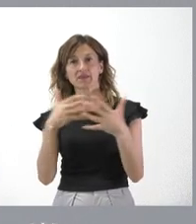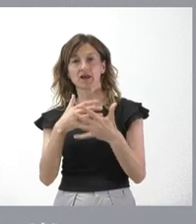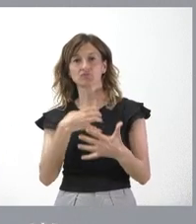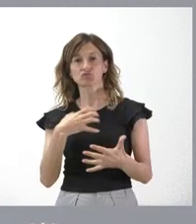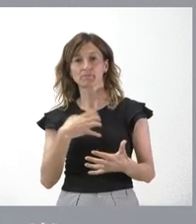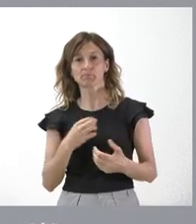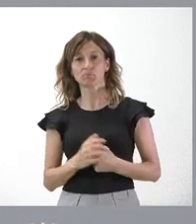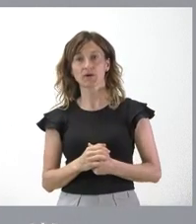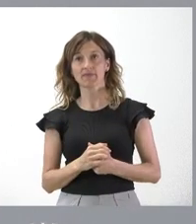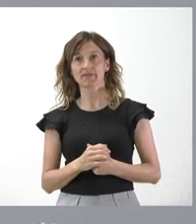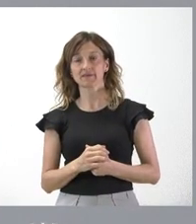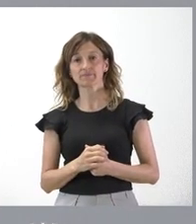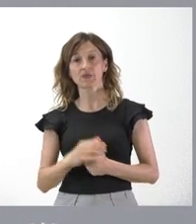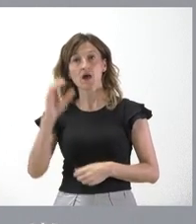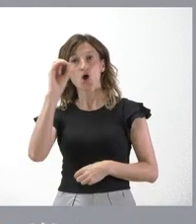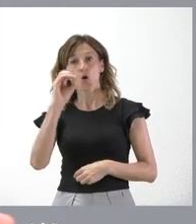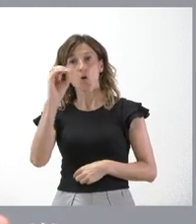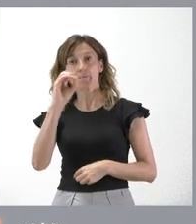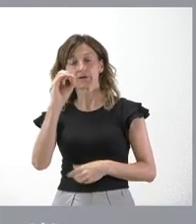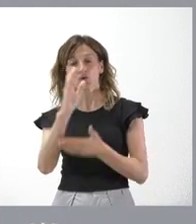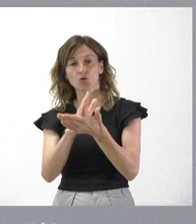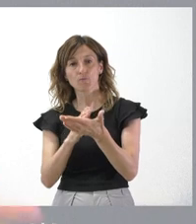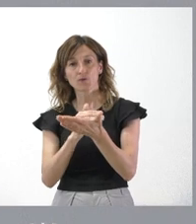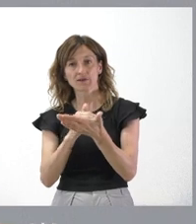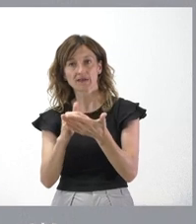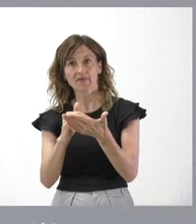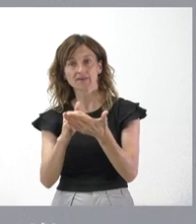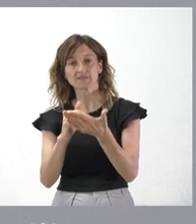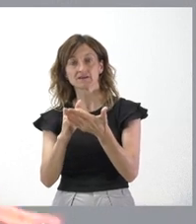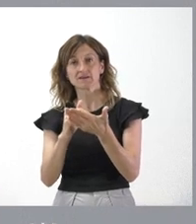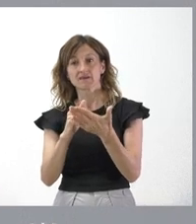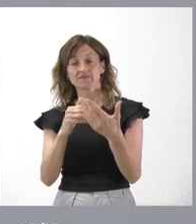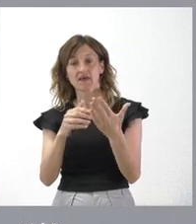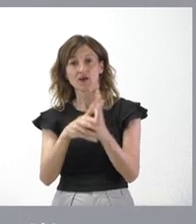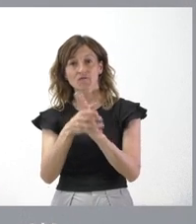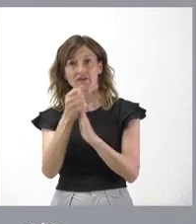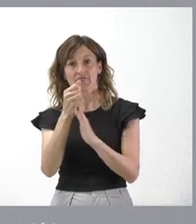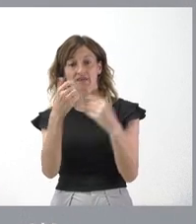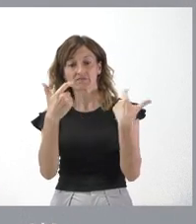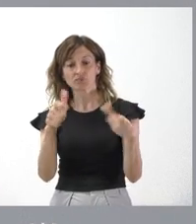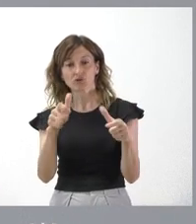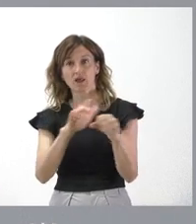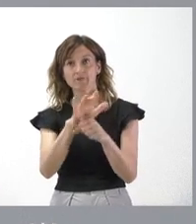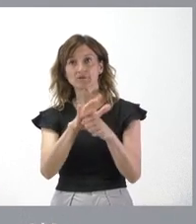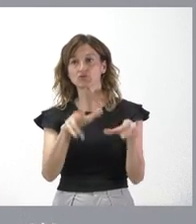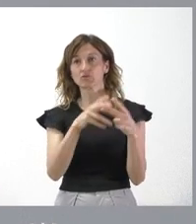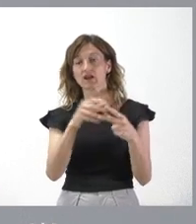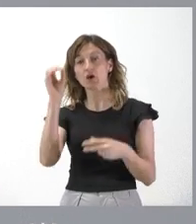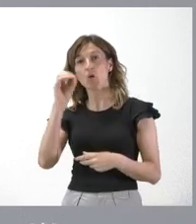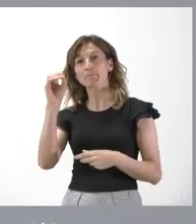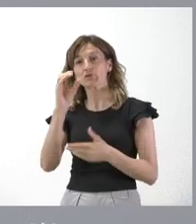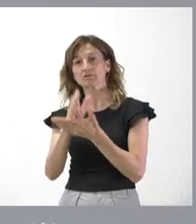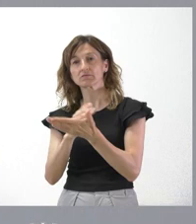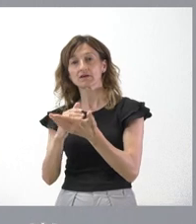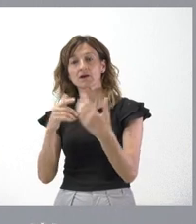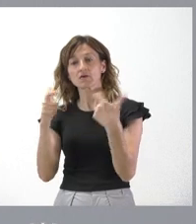lo que es la posición de las comunidades autónomas en una conferencia sectorial en el ámbito social de lo que es la posición de las comunidades autónomas